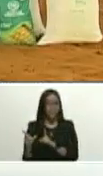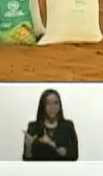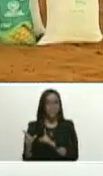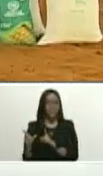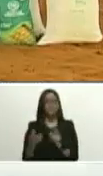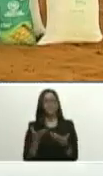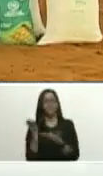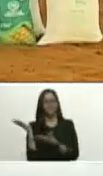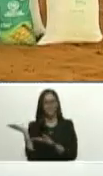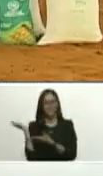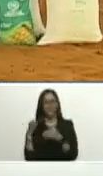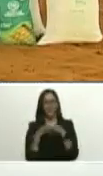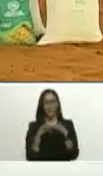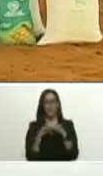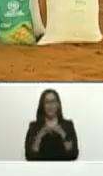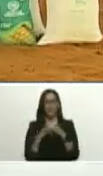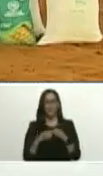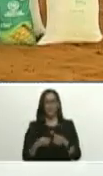Adelante compañero